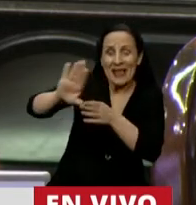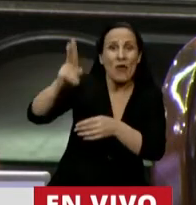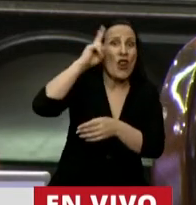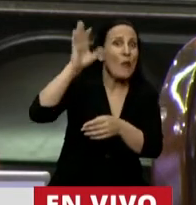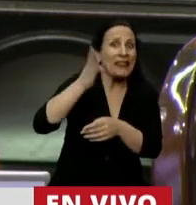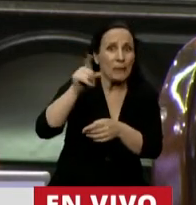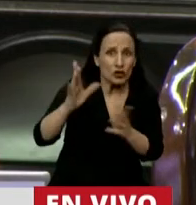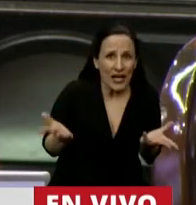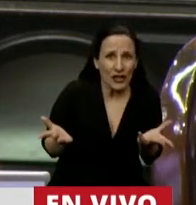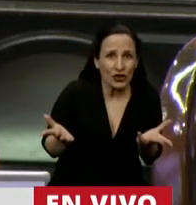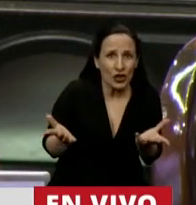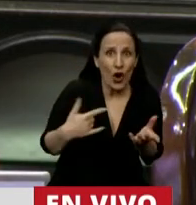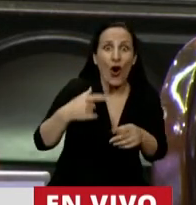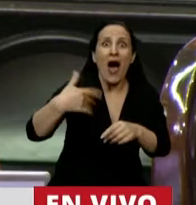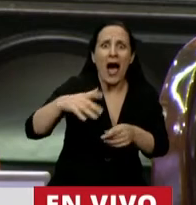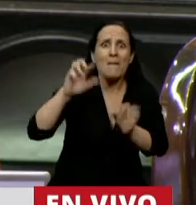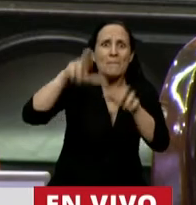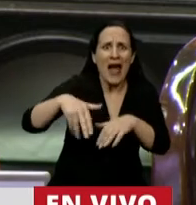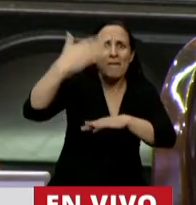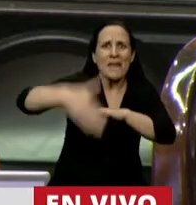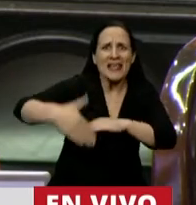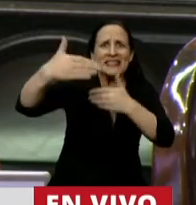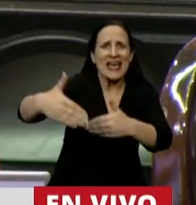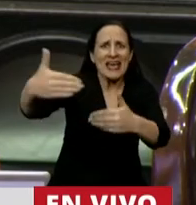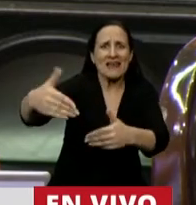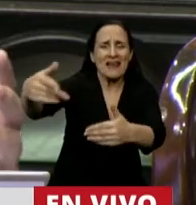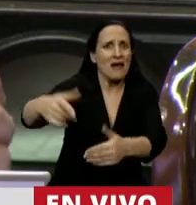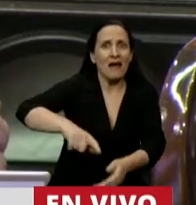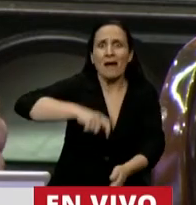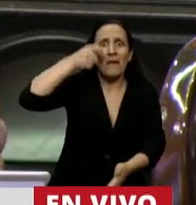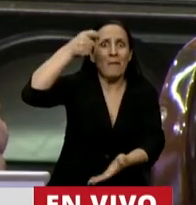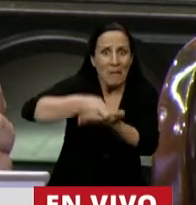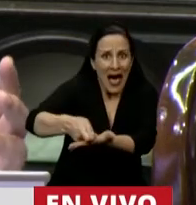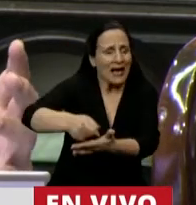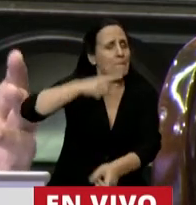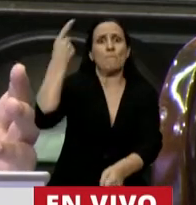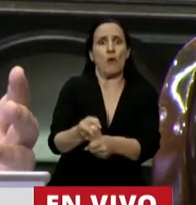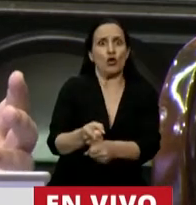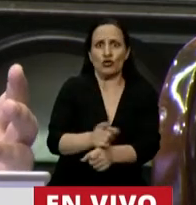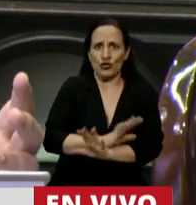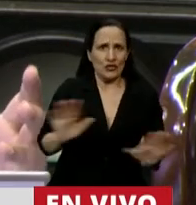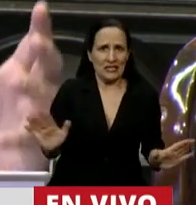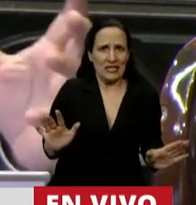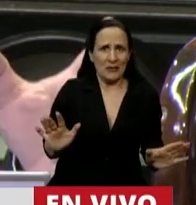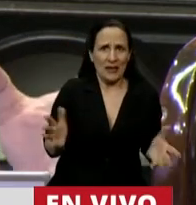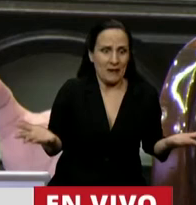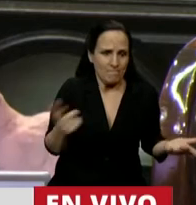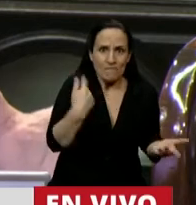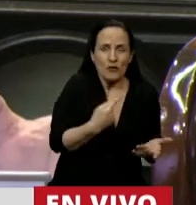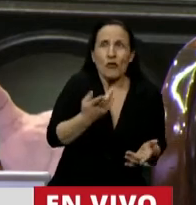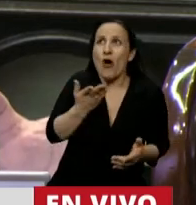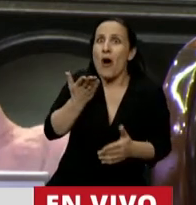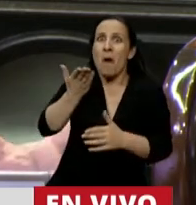concentrado los vencimientos en una deuda impagable. Por lo tanto, prácticamente teníamos vedado